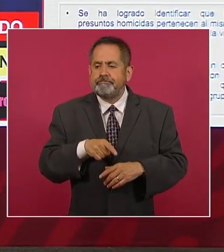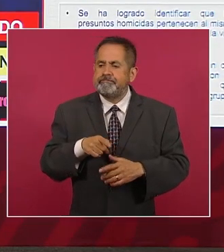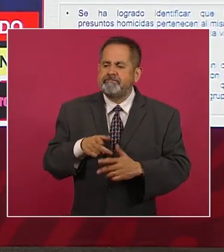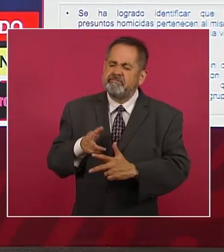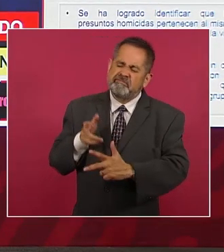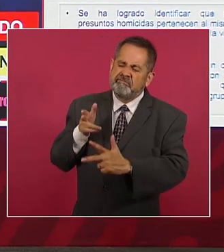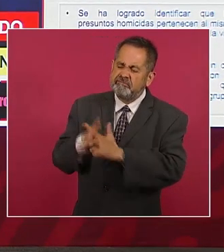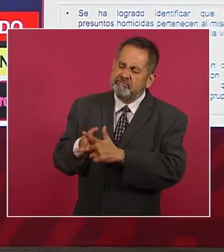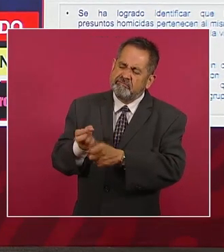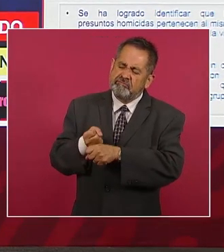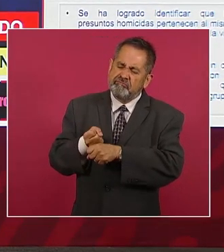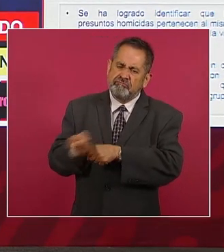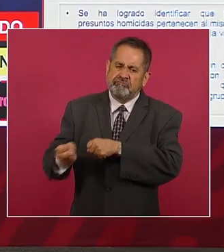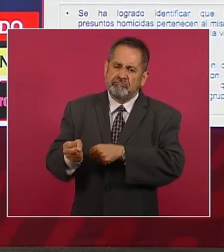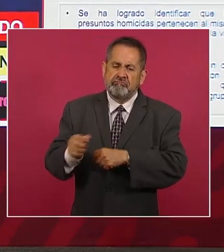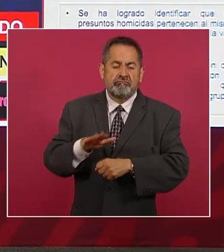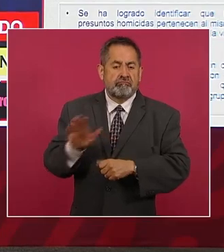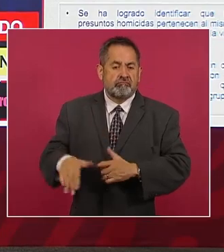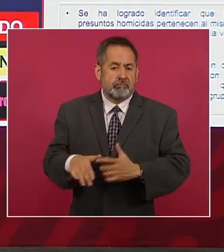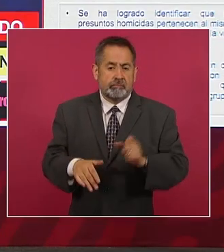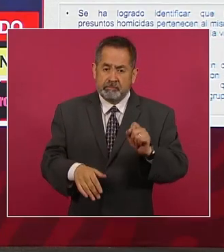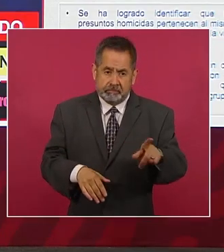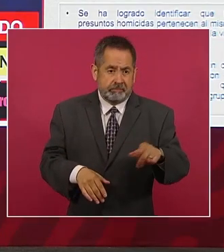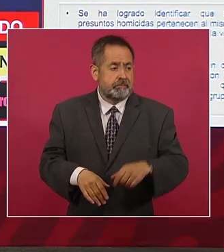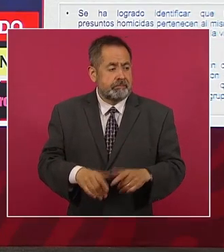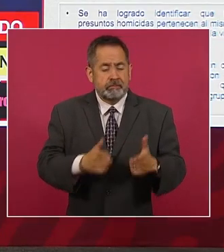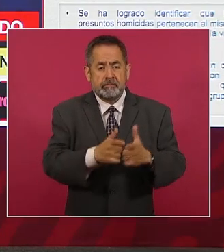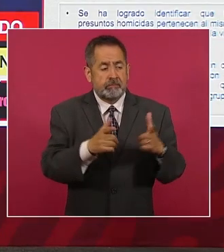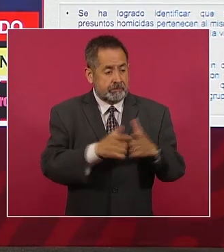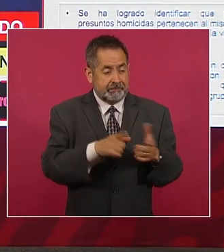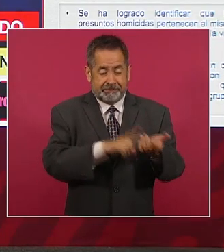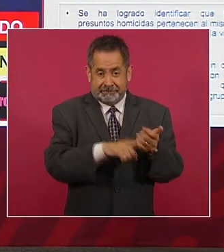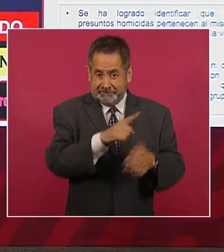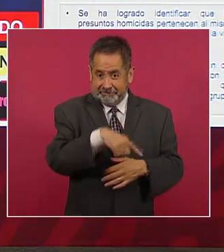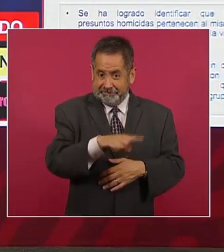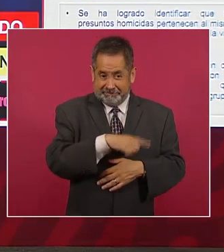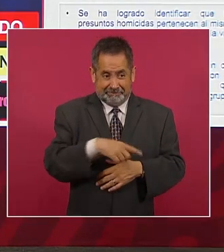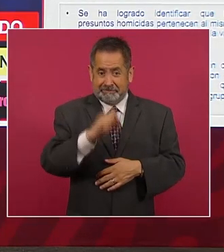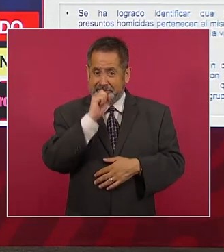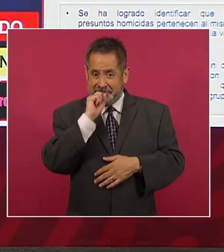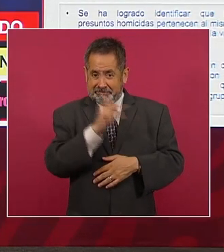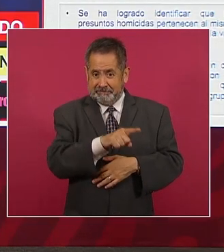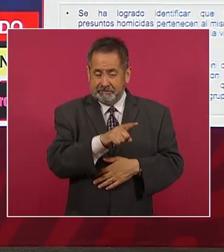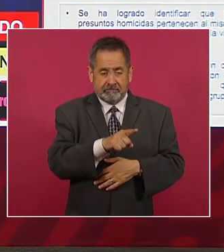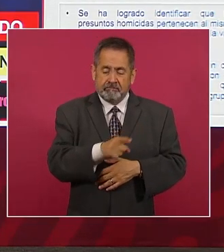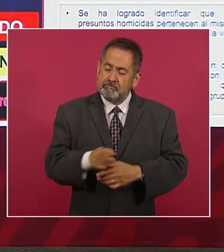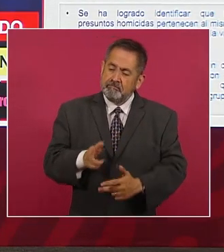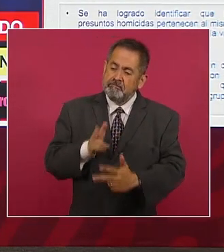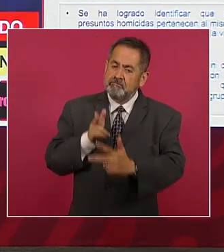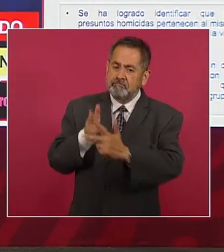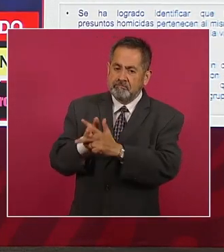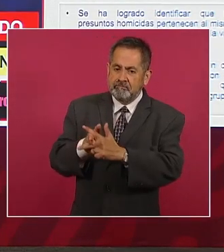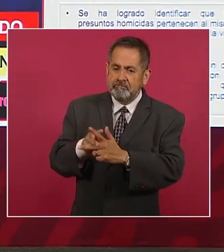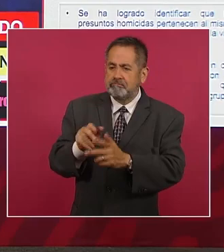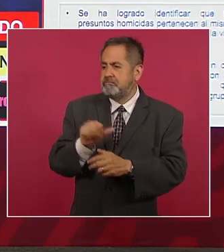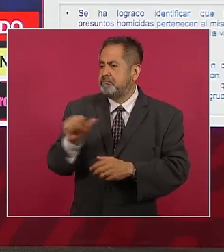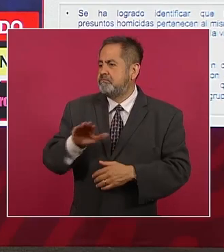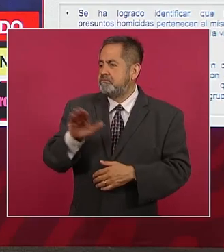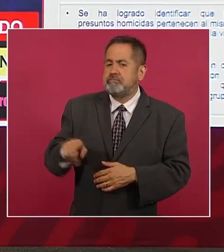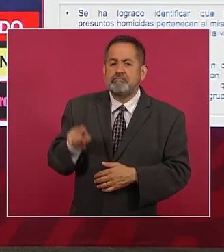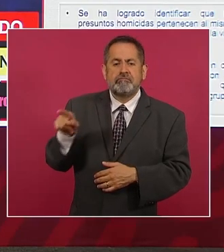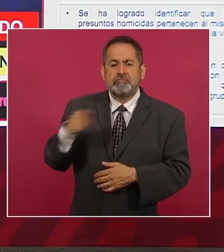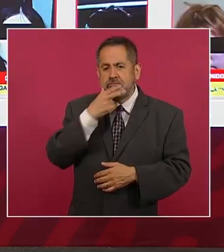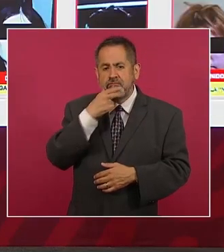victimado. También este mismo grupo fue el que asesinó al compañero Margarito Martínez.